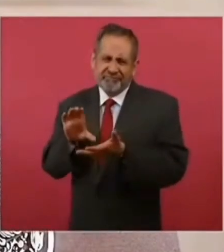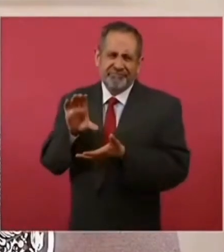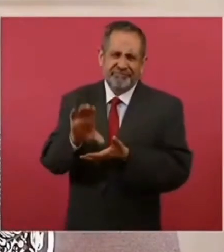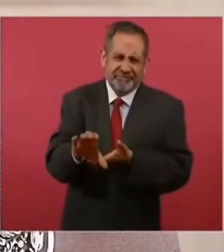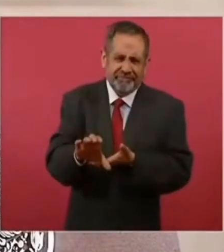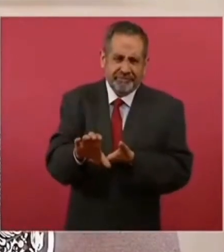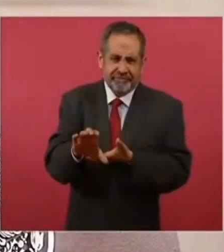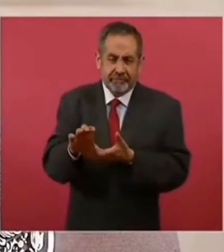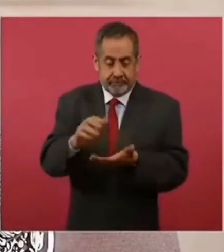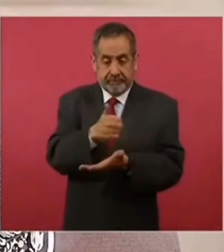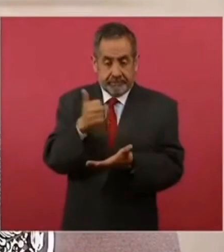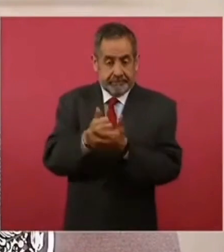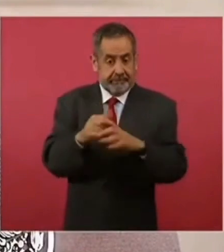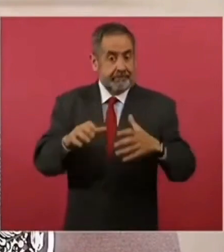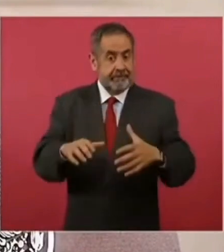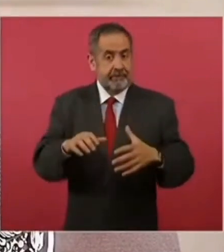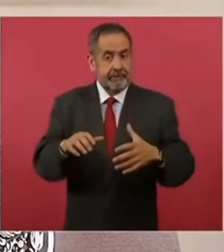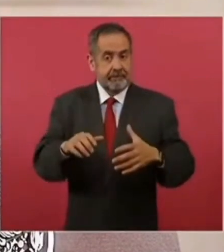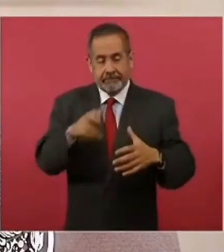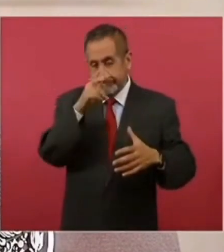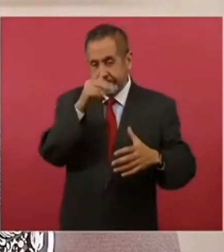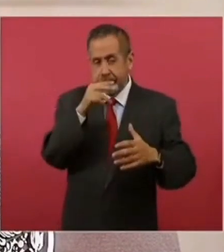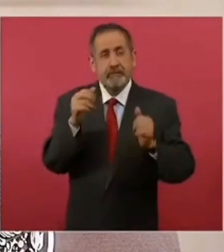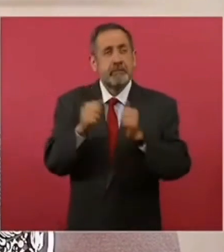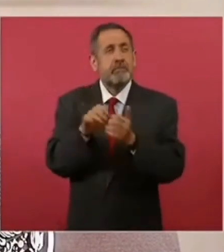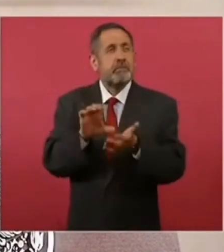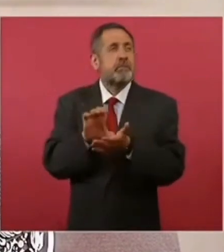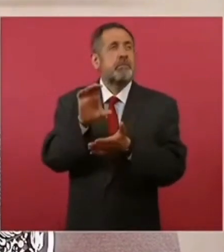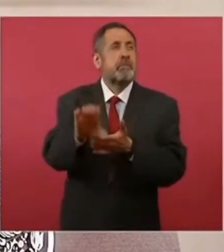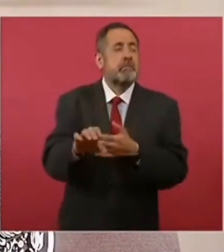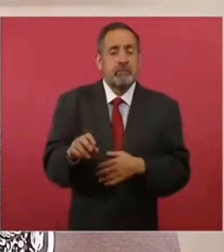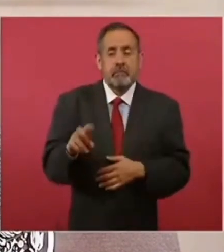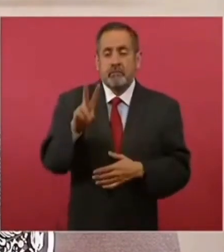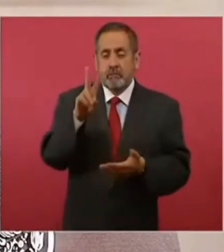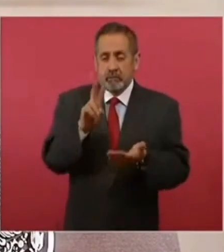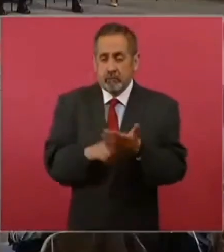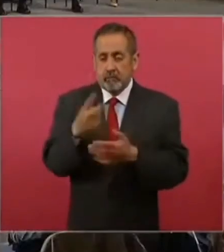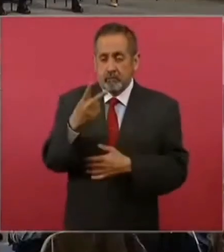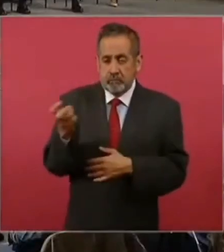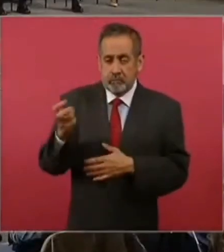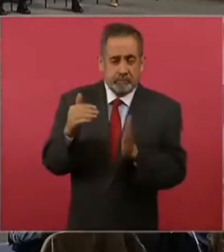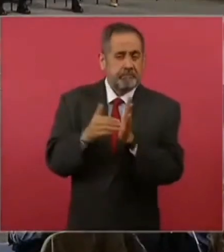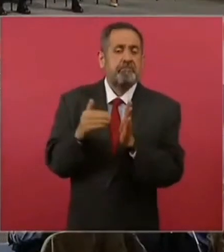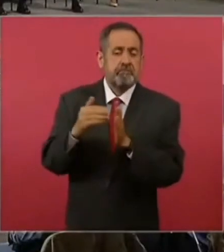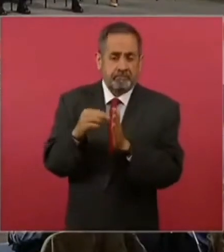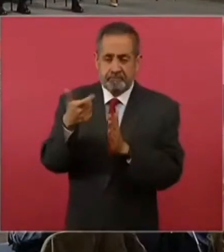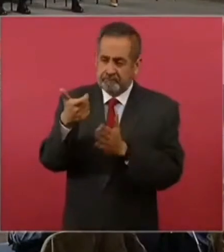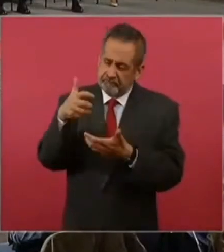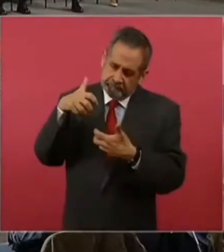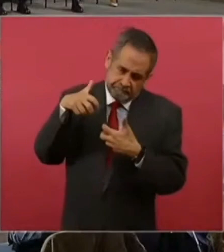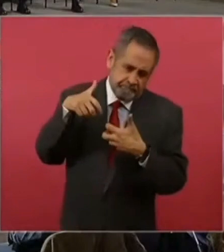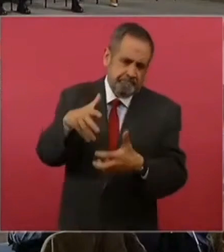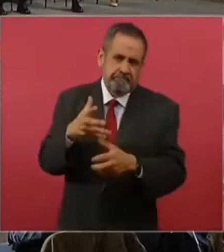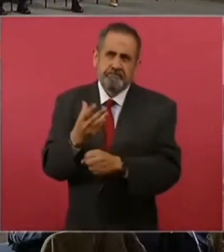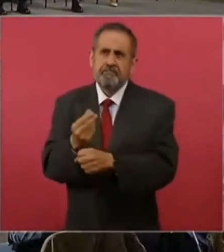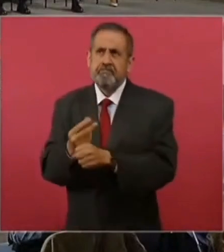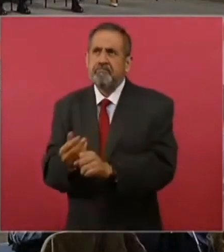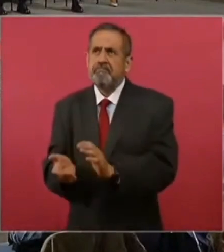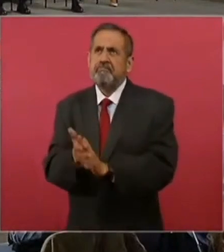en la capital del estado de Hermosillo con una inversión de 2 mil 200 millones de pesos.